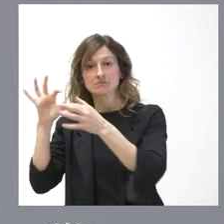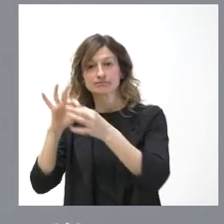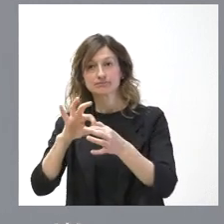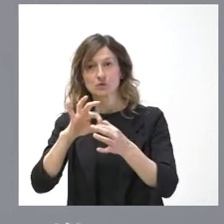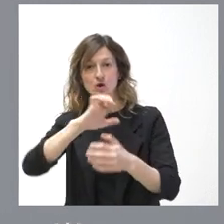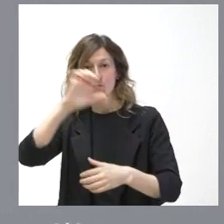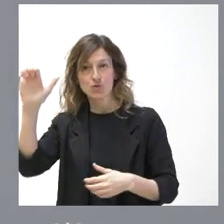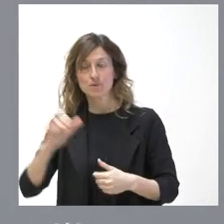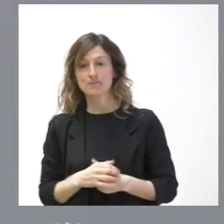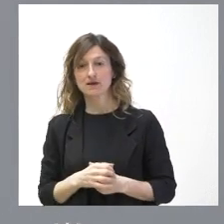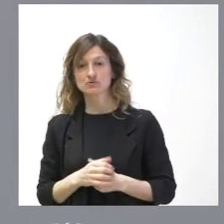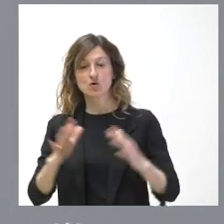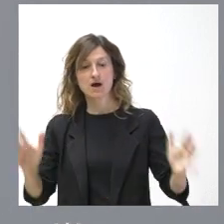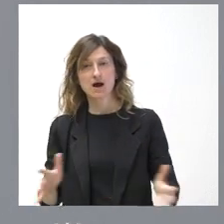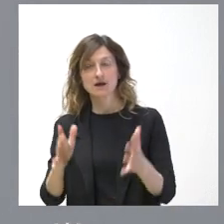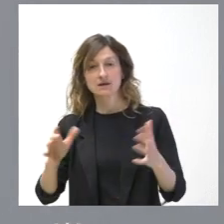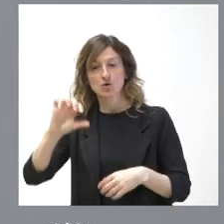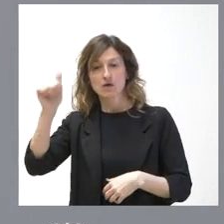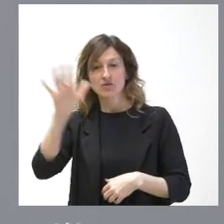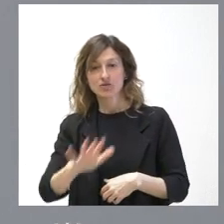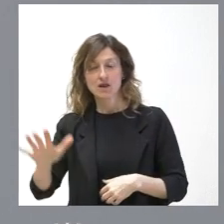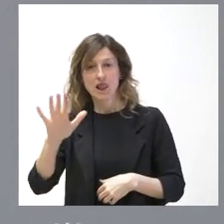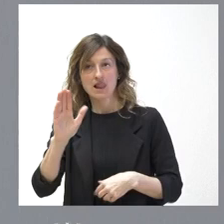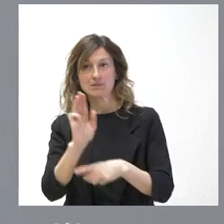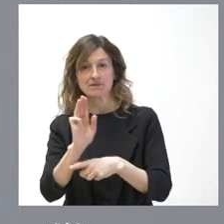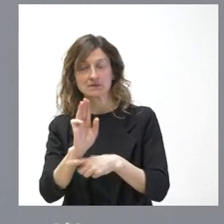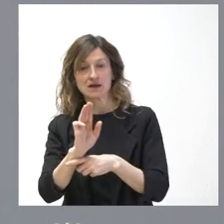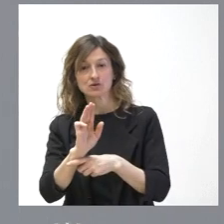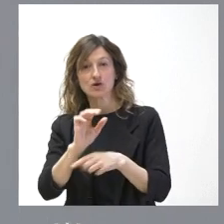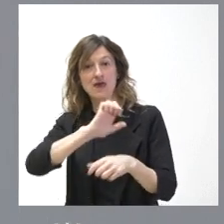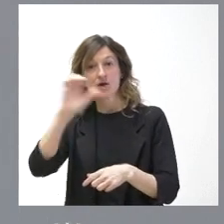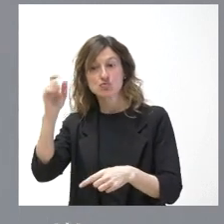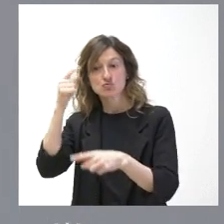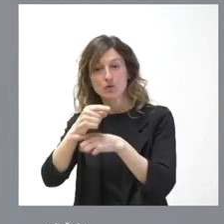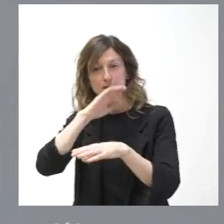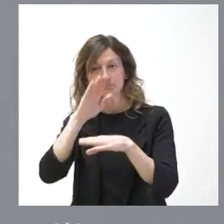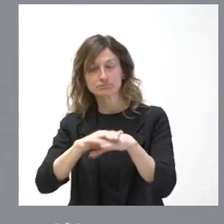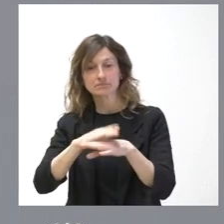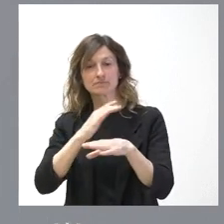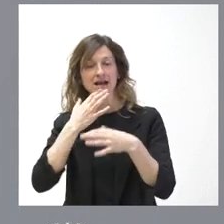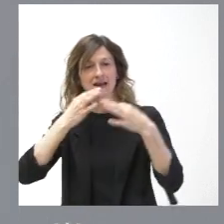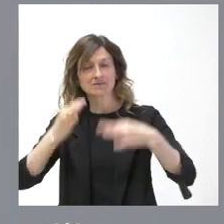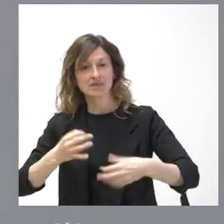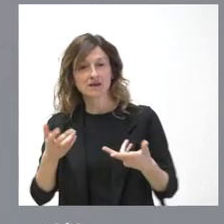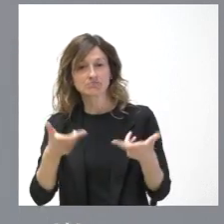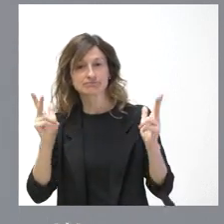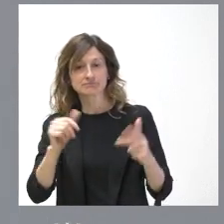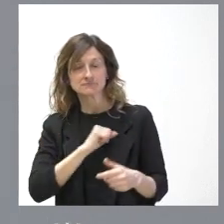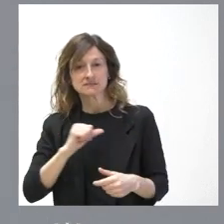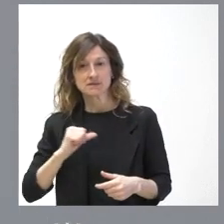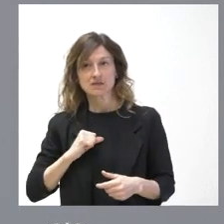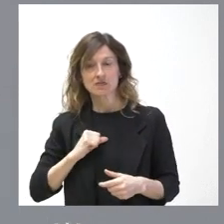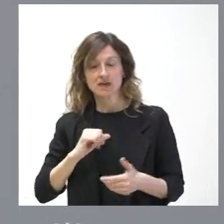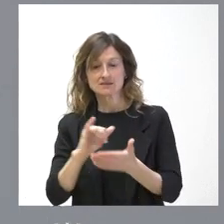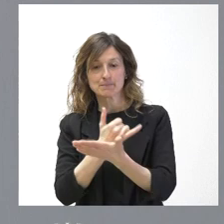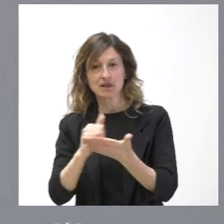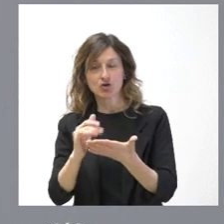yo animo a los grupos parlamentarios en el ámbito nacional a que sigan esas recomendaciones de Europa para garantizar la mayor independencia posible de la separación